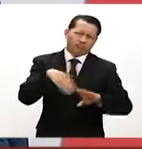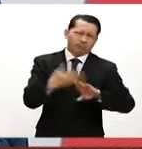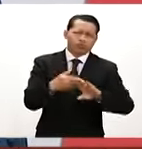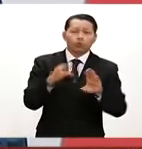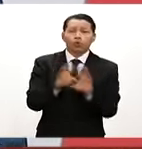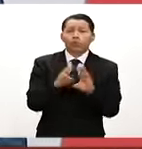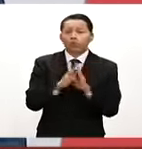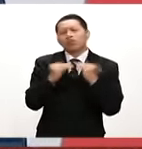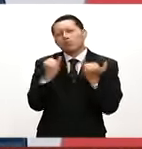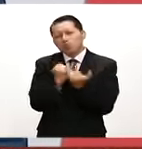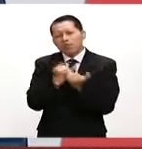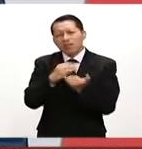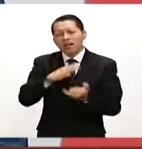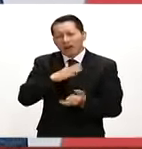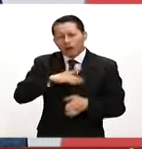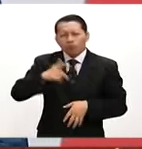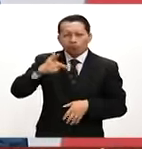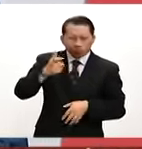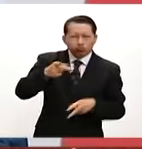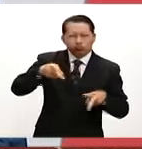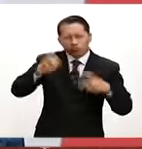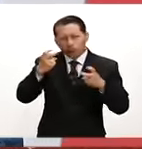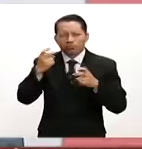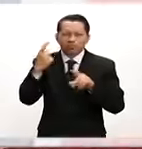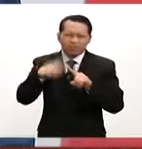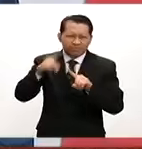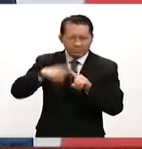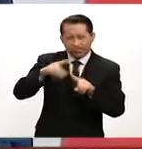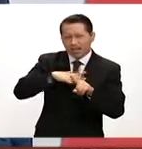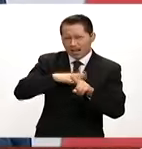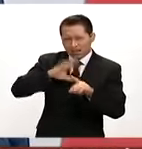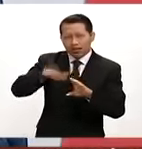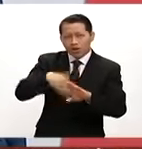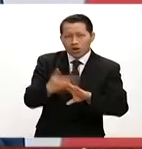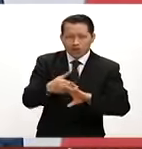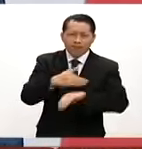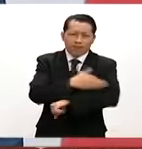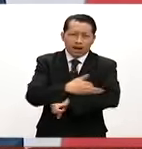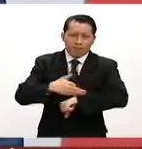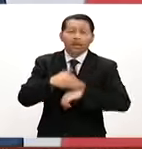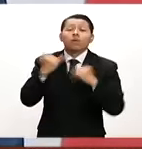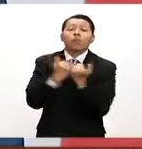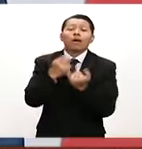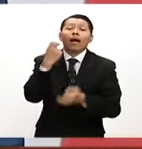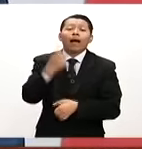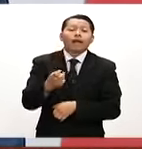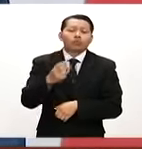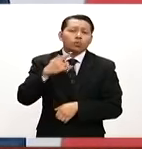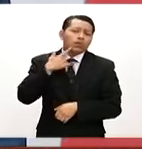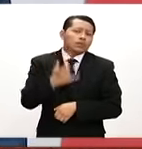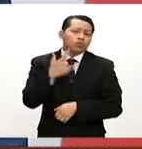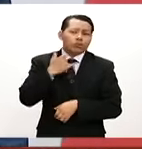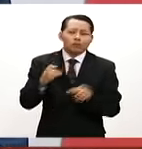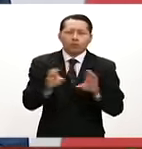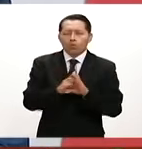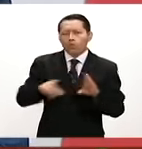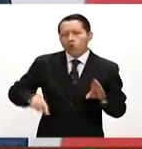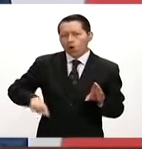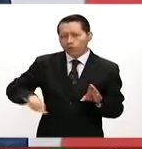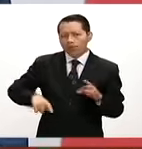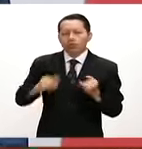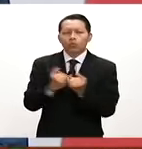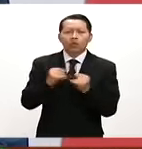ilícitos que siempre generan daño directo a las familias. Con esto se reafirma el esfuerzo conjunto de gobiernos,